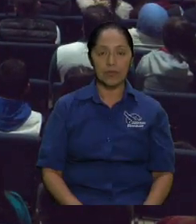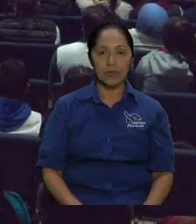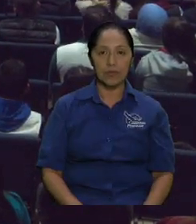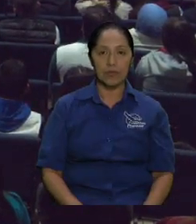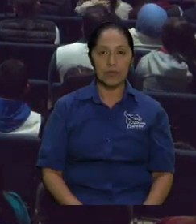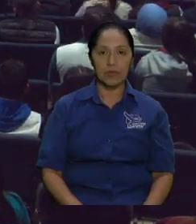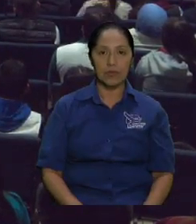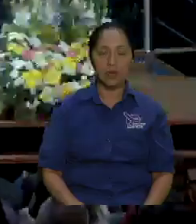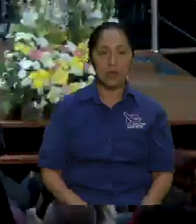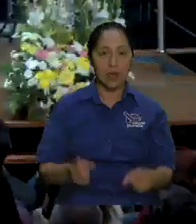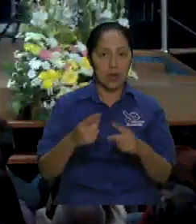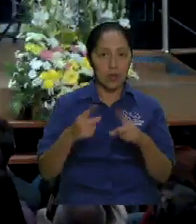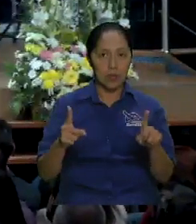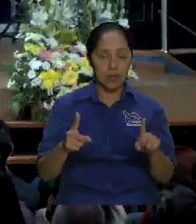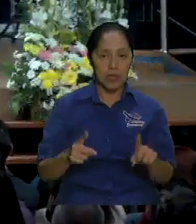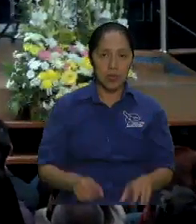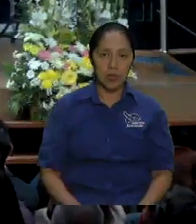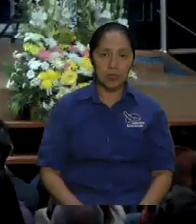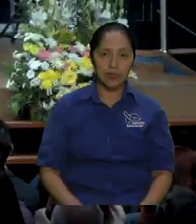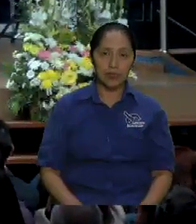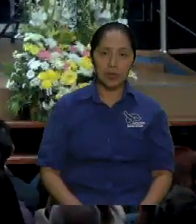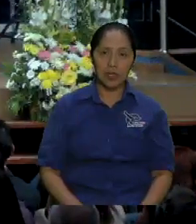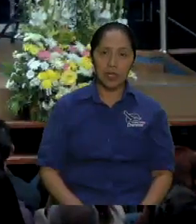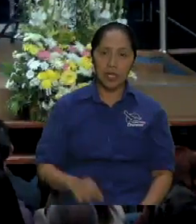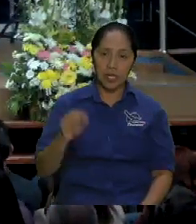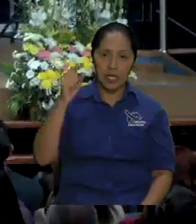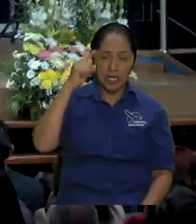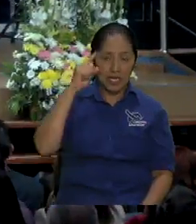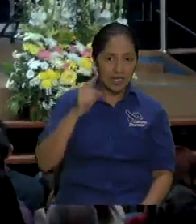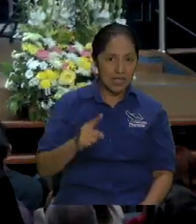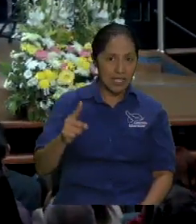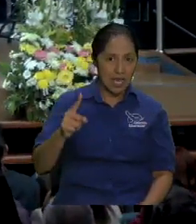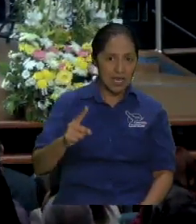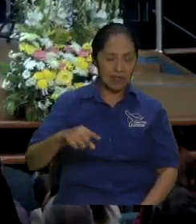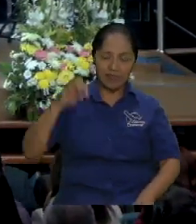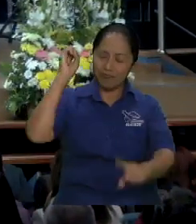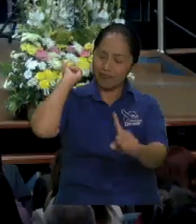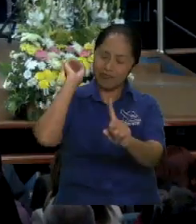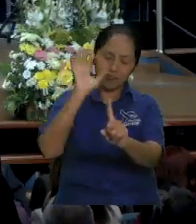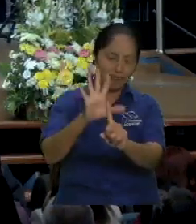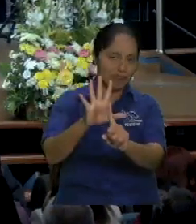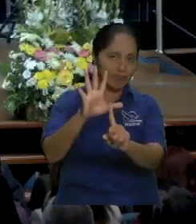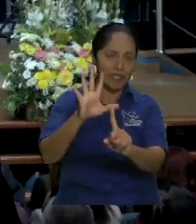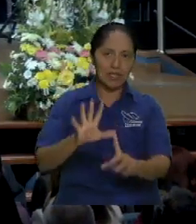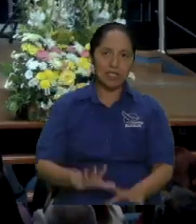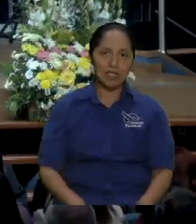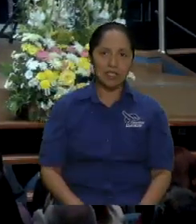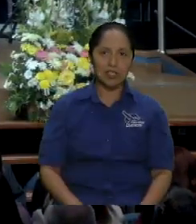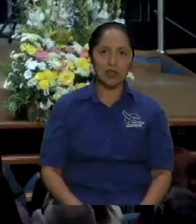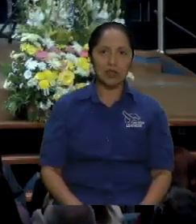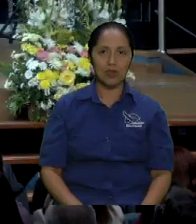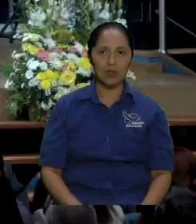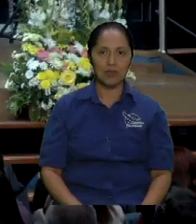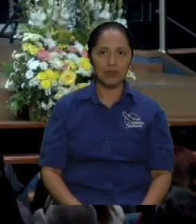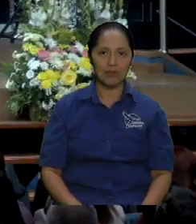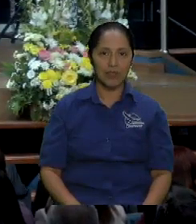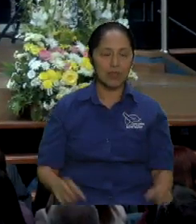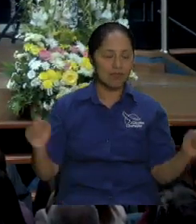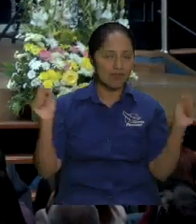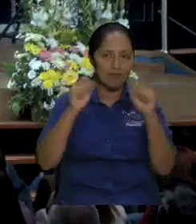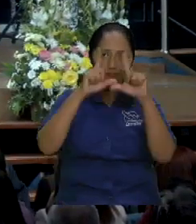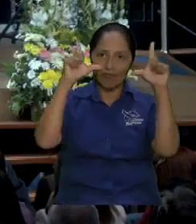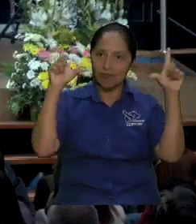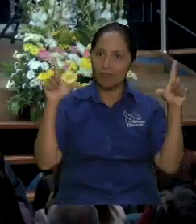bendición he tenido su himno que bueno la actividad se llamaba creo que a tus pies fue extraordinario